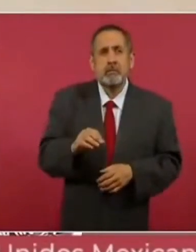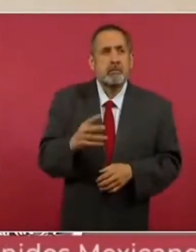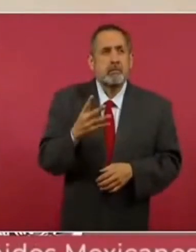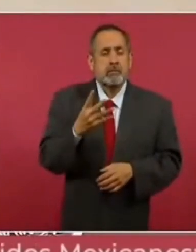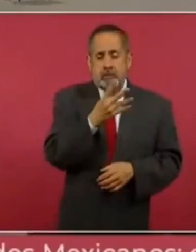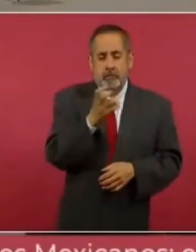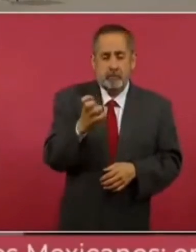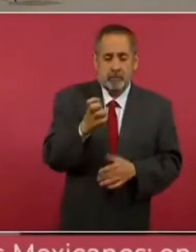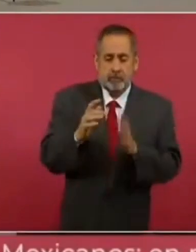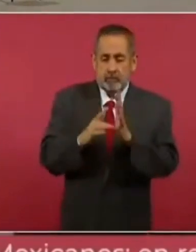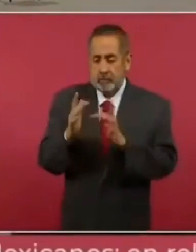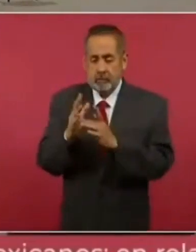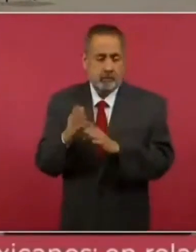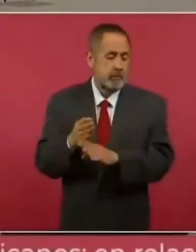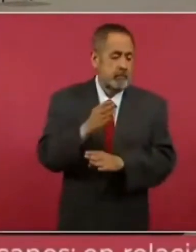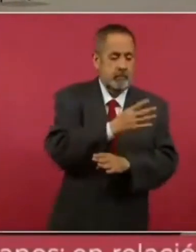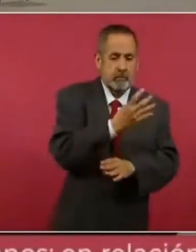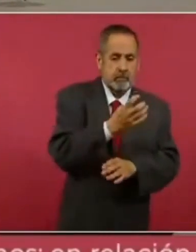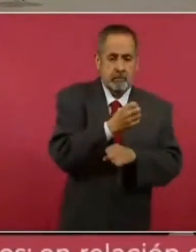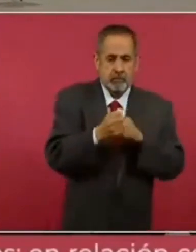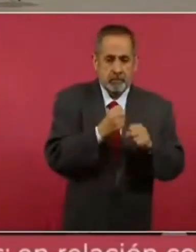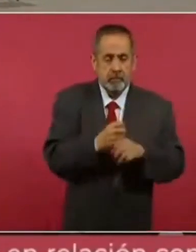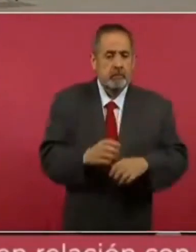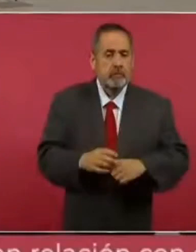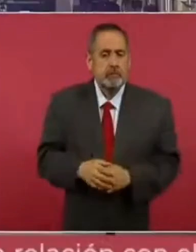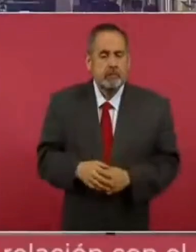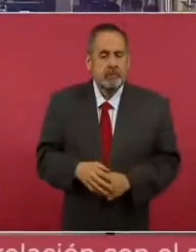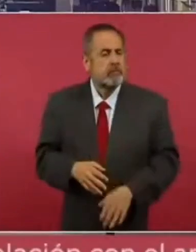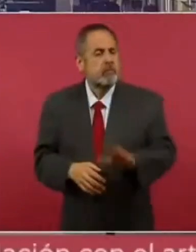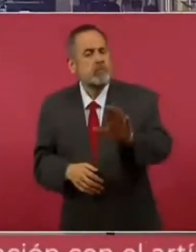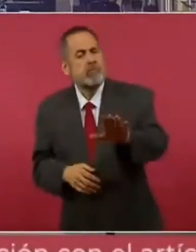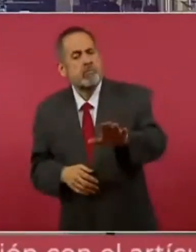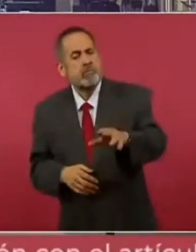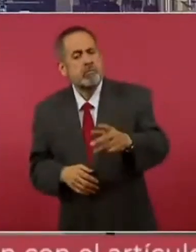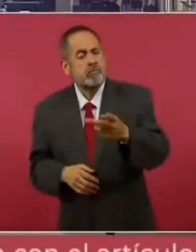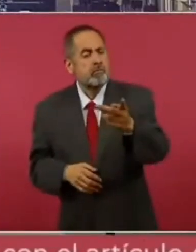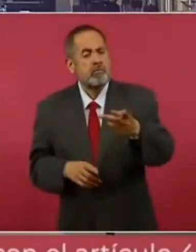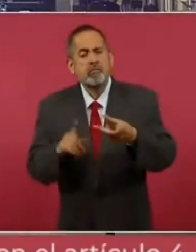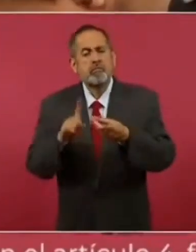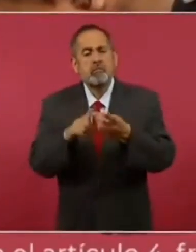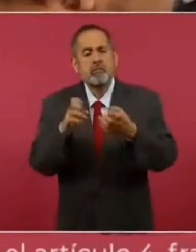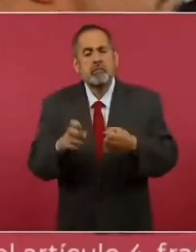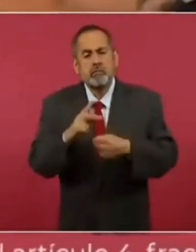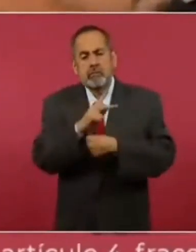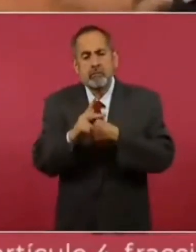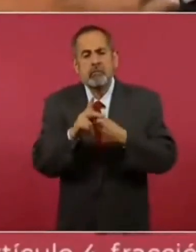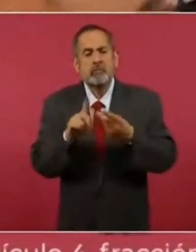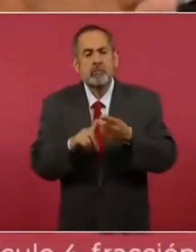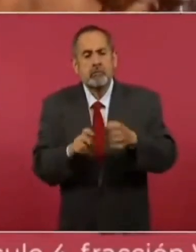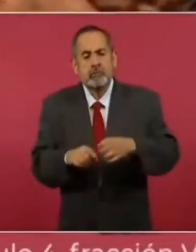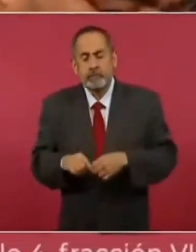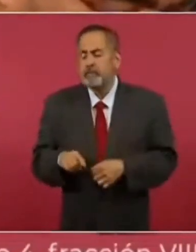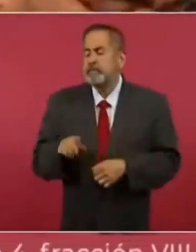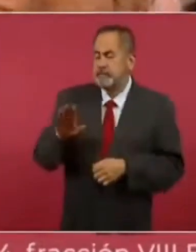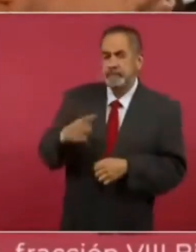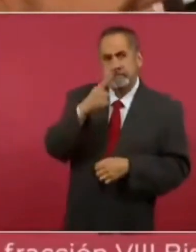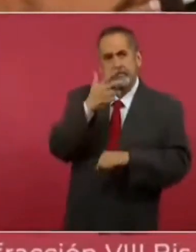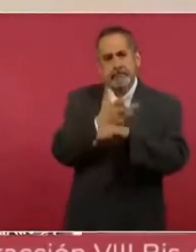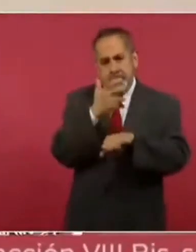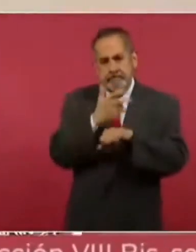nuestra era. ¿Este monstruo en qué país está? En los Estados Unidos.